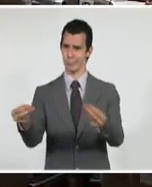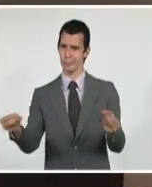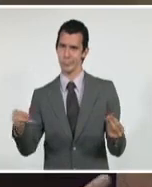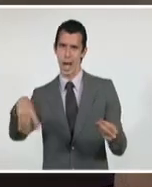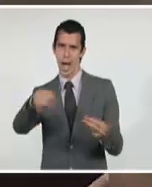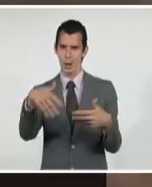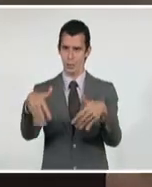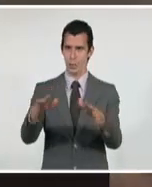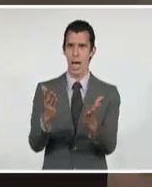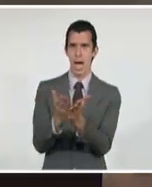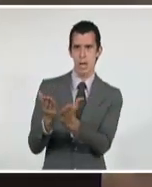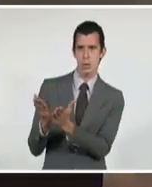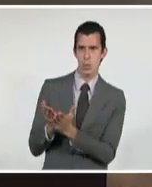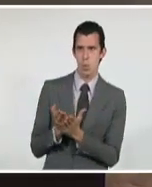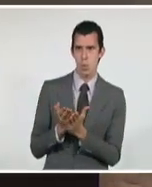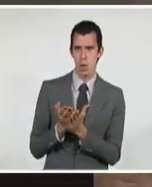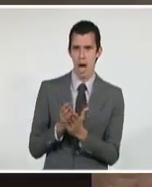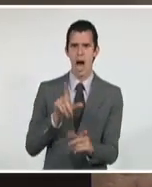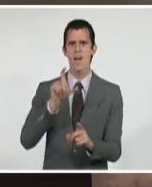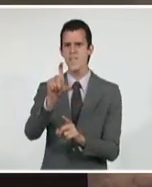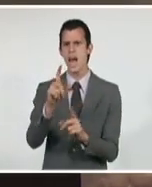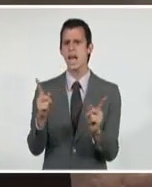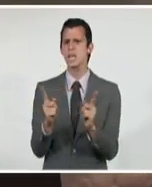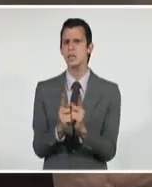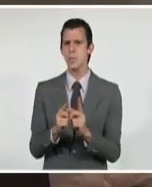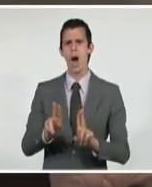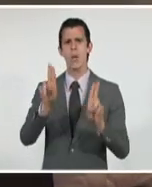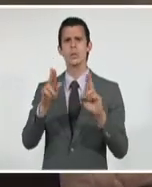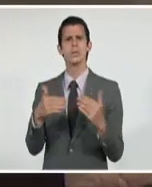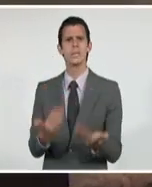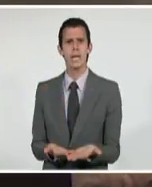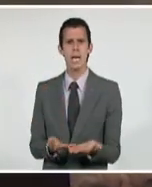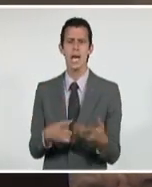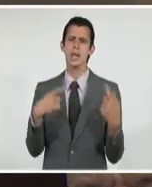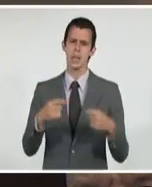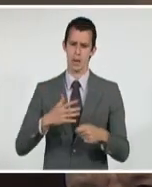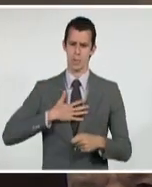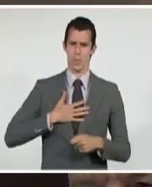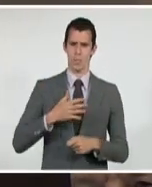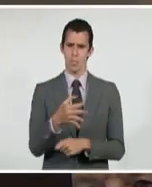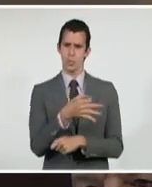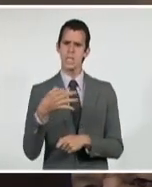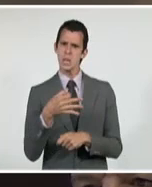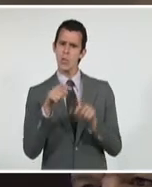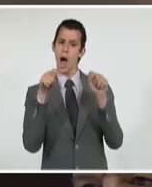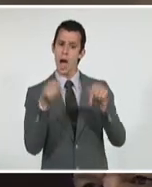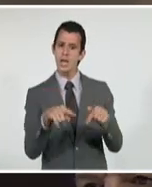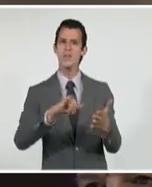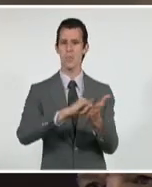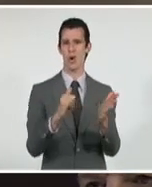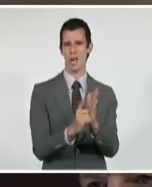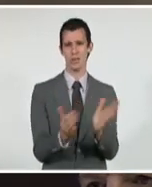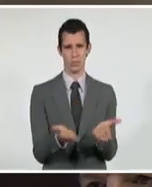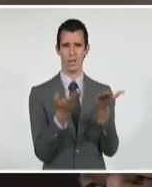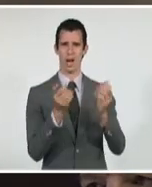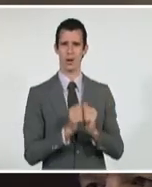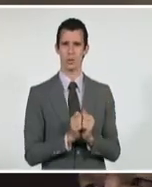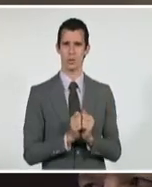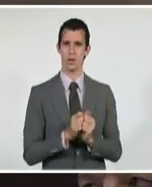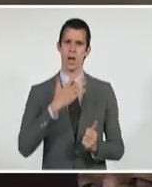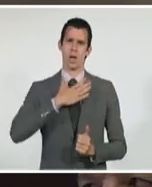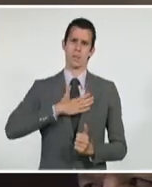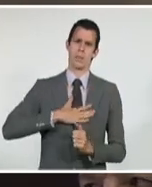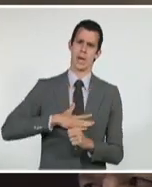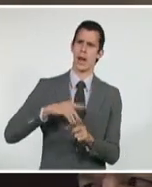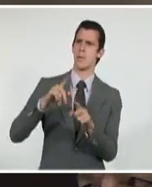los proyectos de desarrollo local. Ha sido de las políticas, de los procesos que más ha transformado la dinámica de desarrollo de las